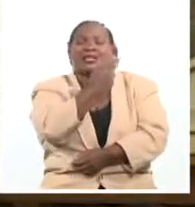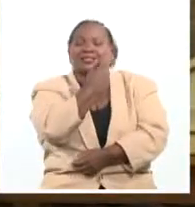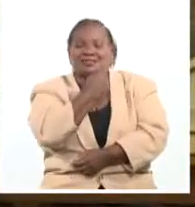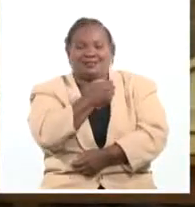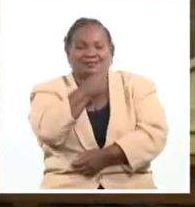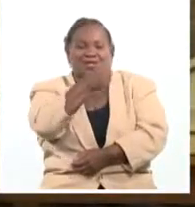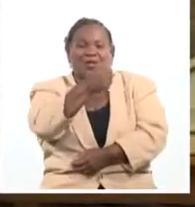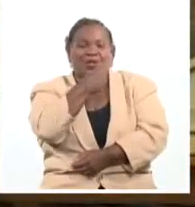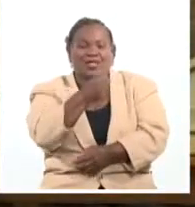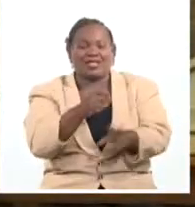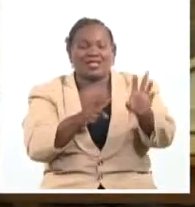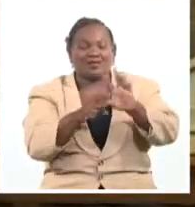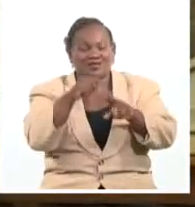informativo de la televisión.